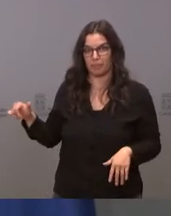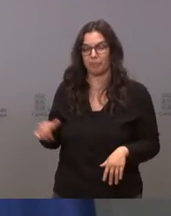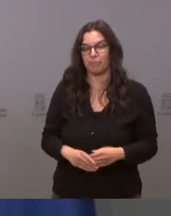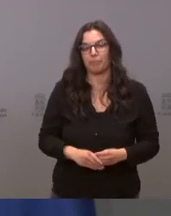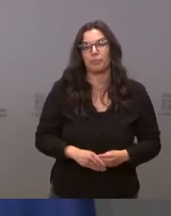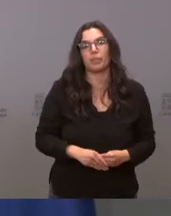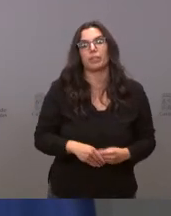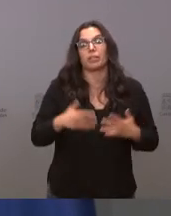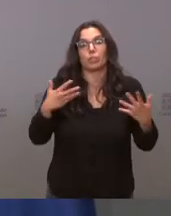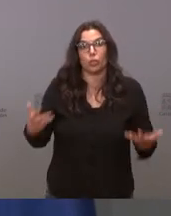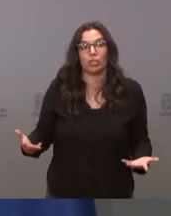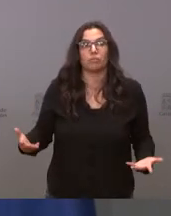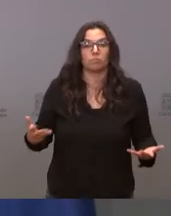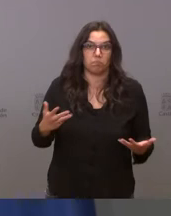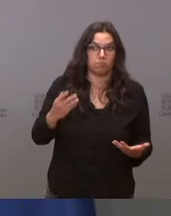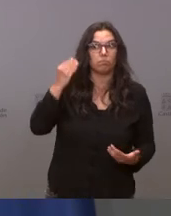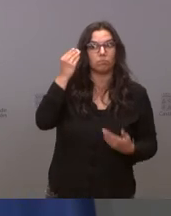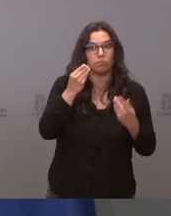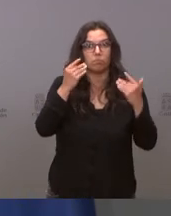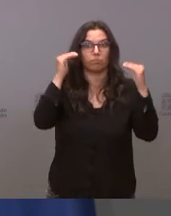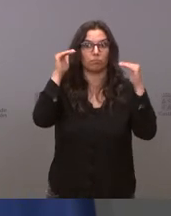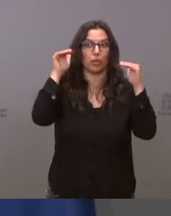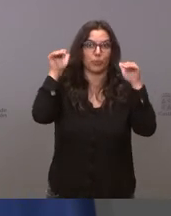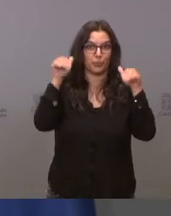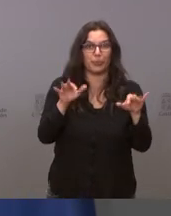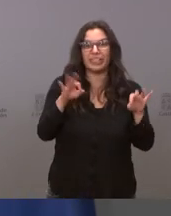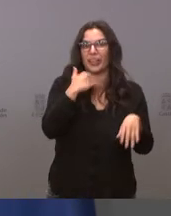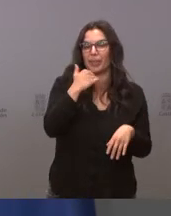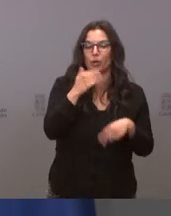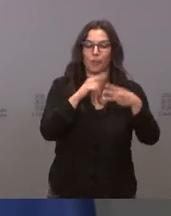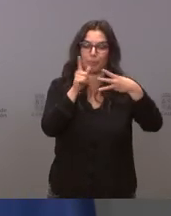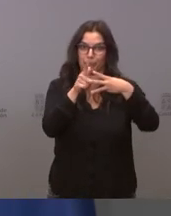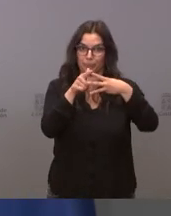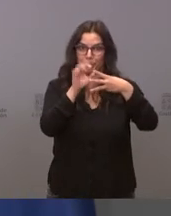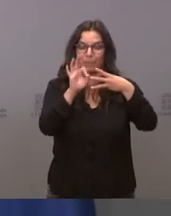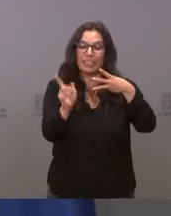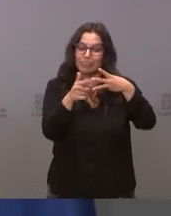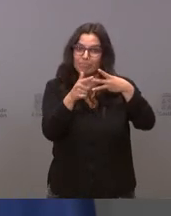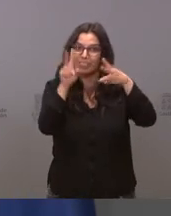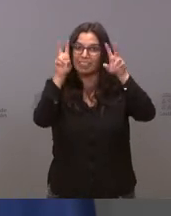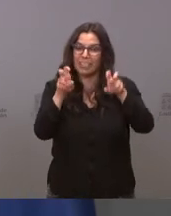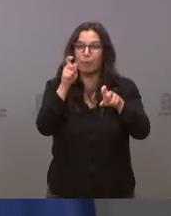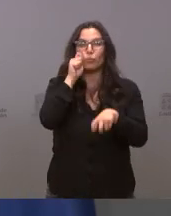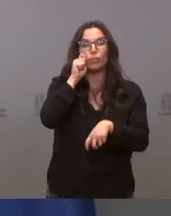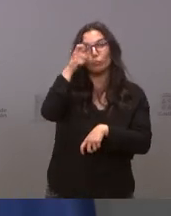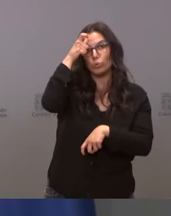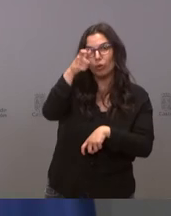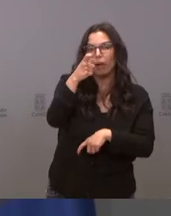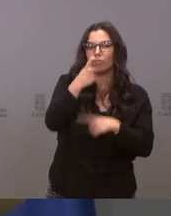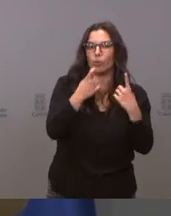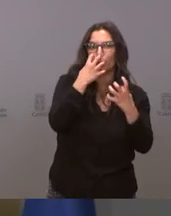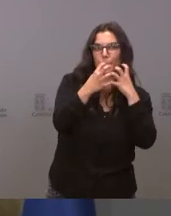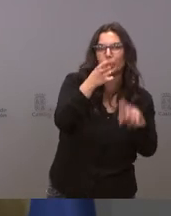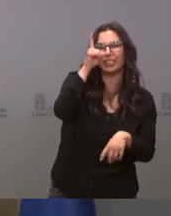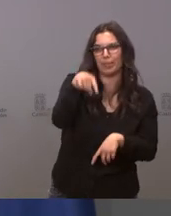vemos que el descenso se mantiene en Zamora sobre algunas reclamaciones del turismo rural hay reclamaciones y luego ha habido algún